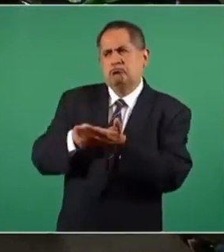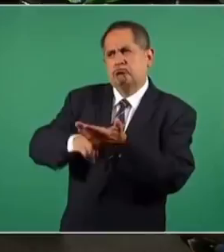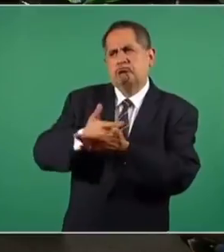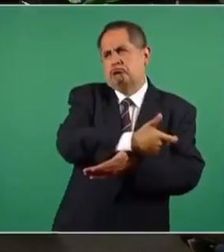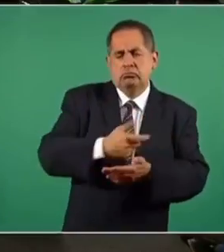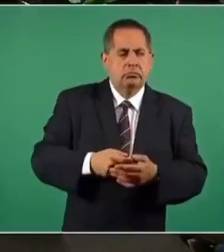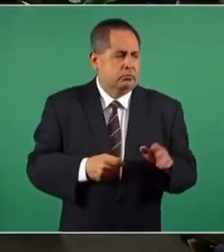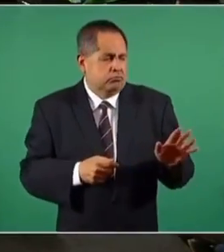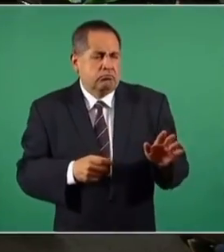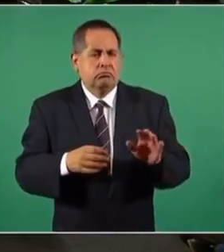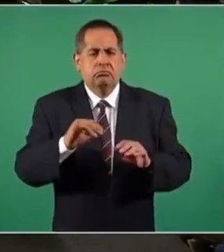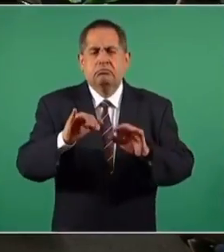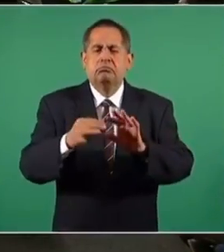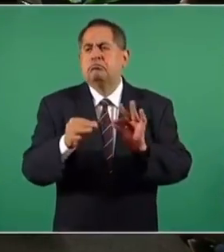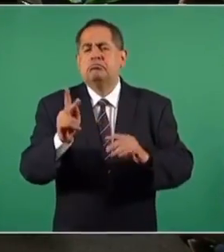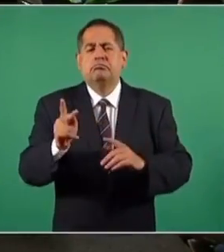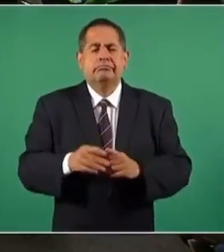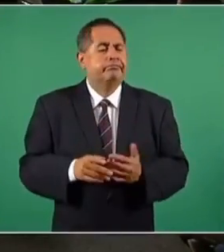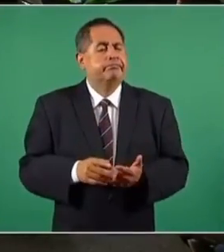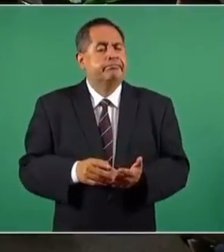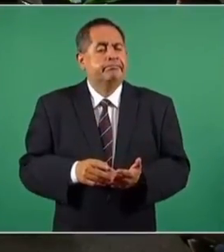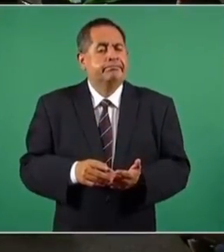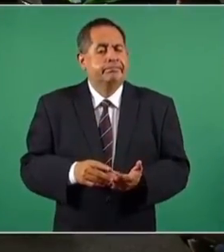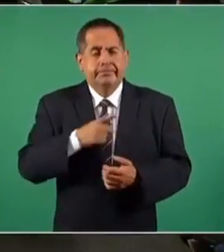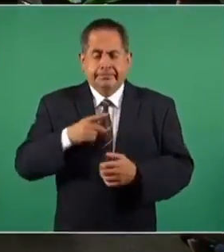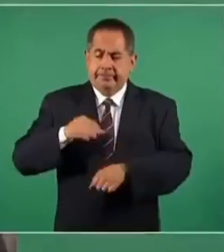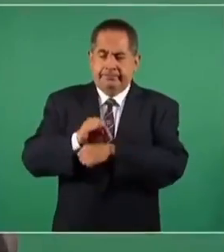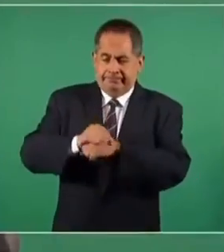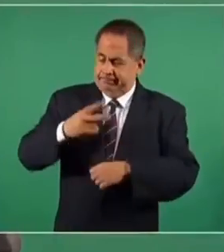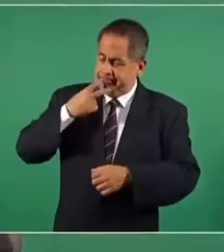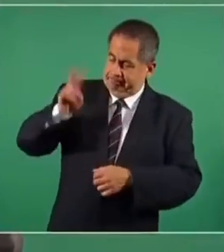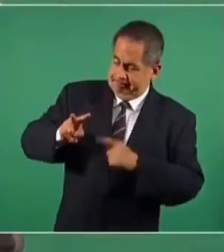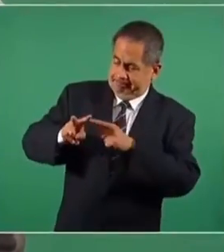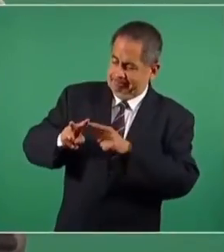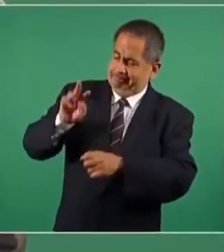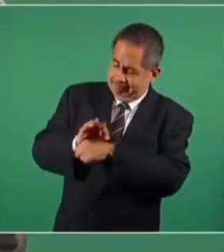tenemos que defender la verdad.